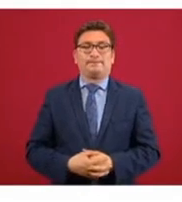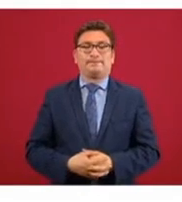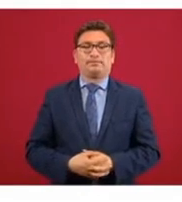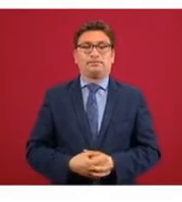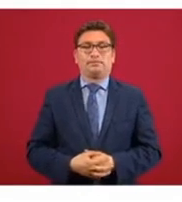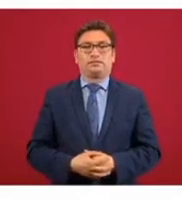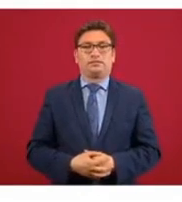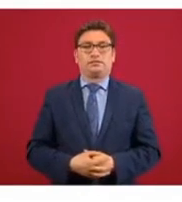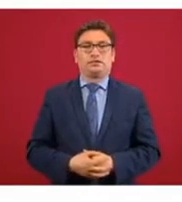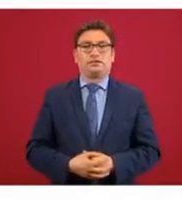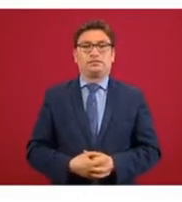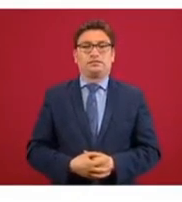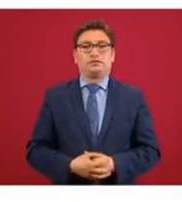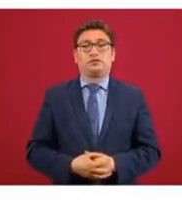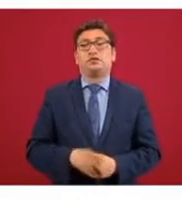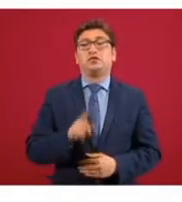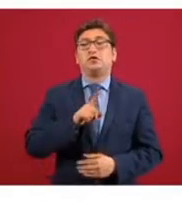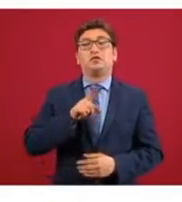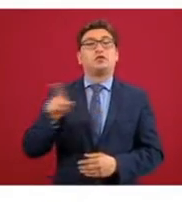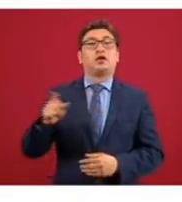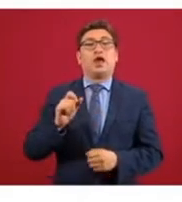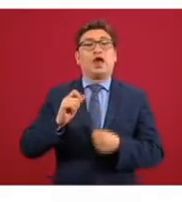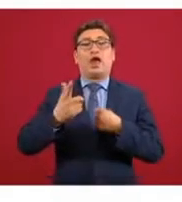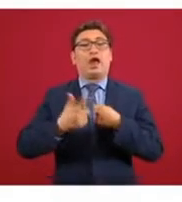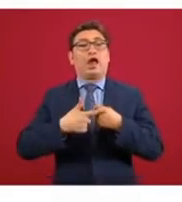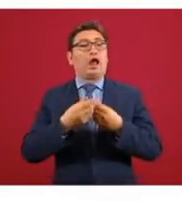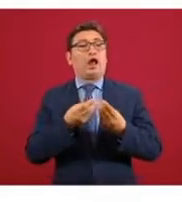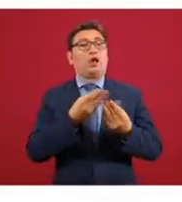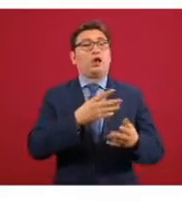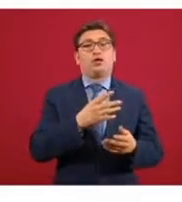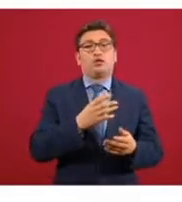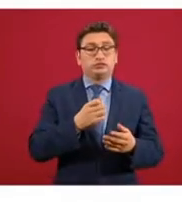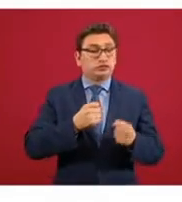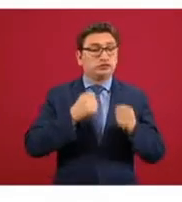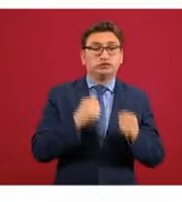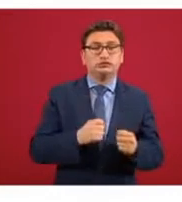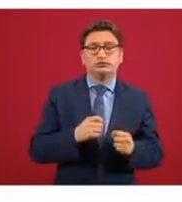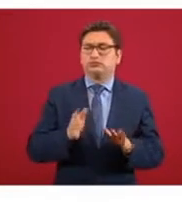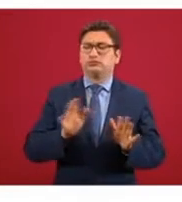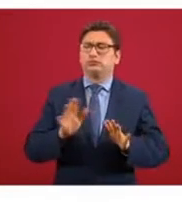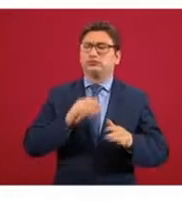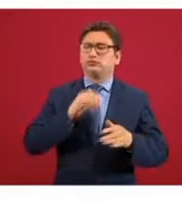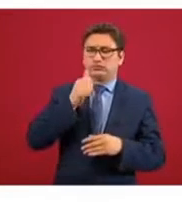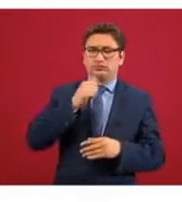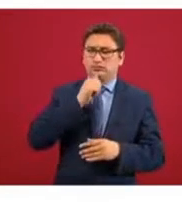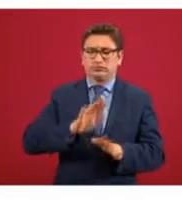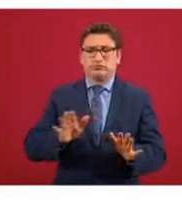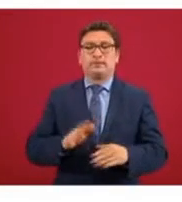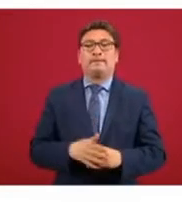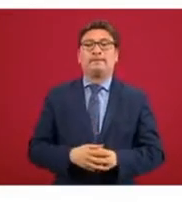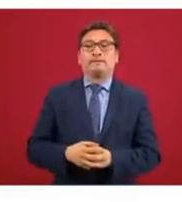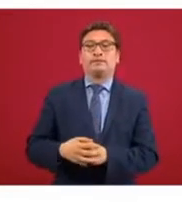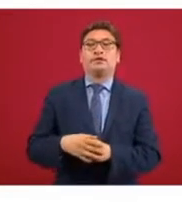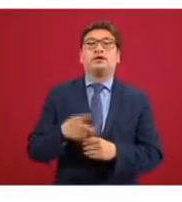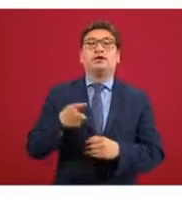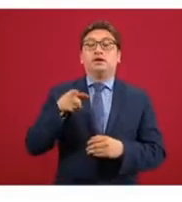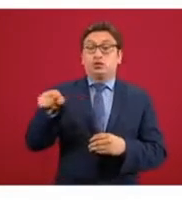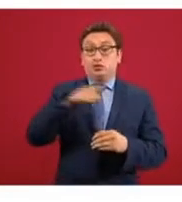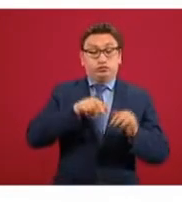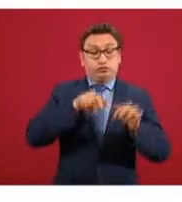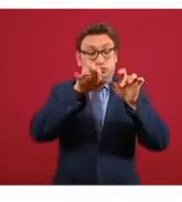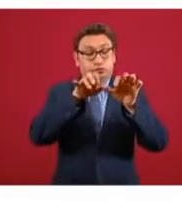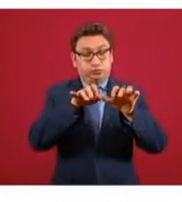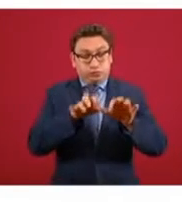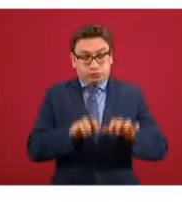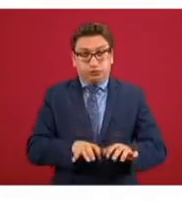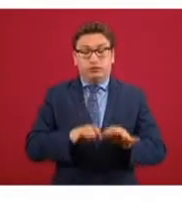no tienen que dejar nada en garantía y una vez que llenen ese formato, como